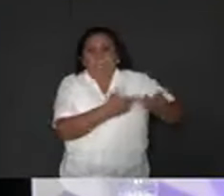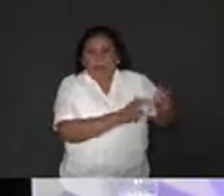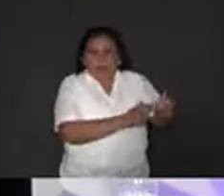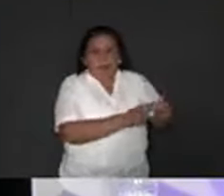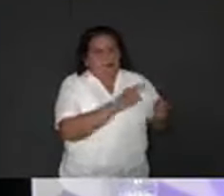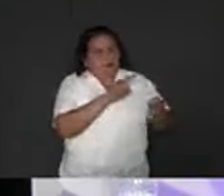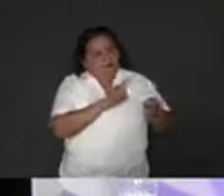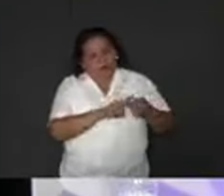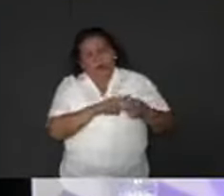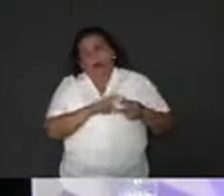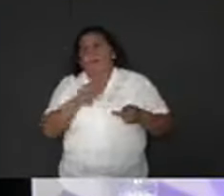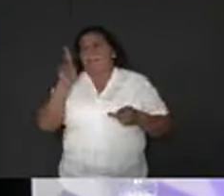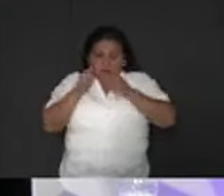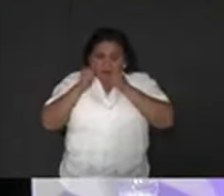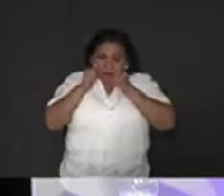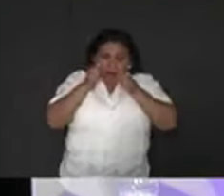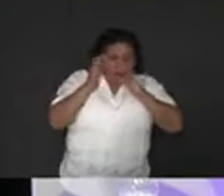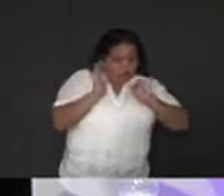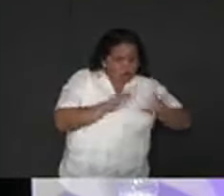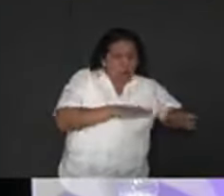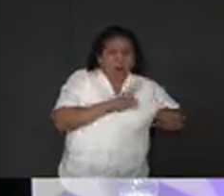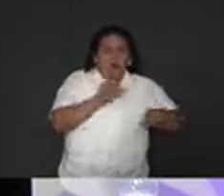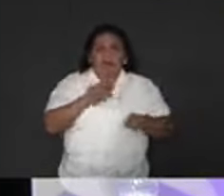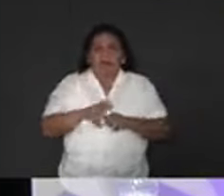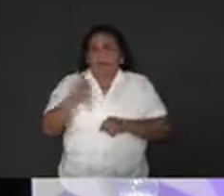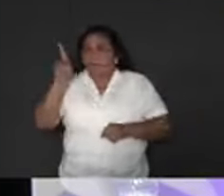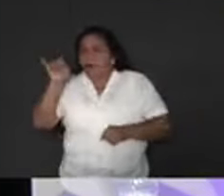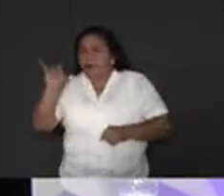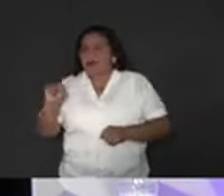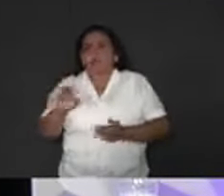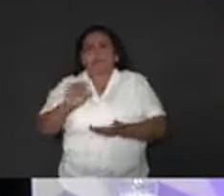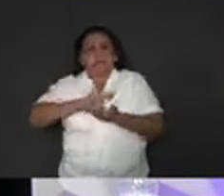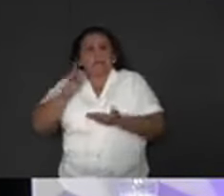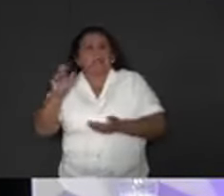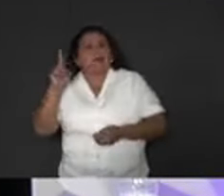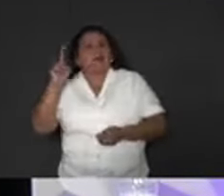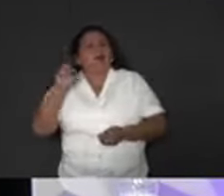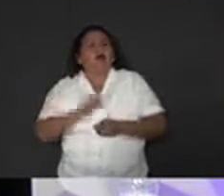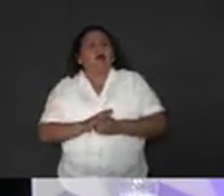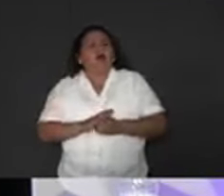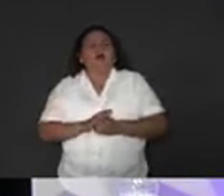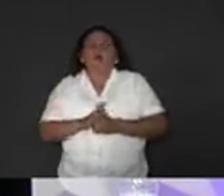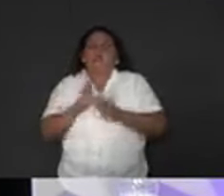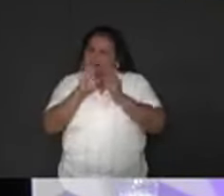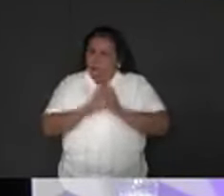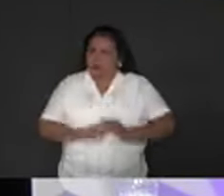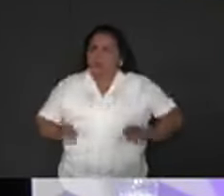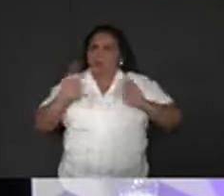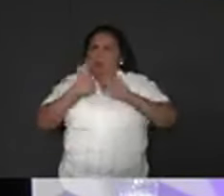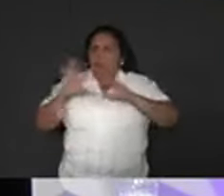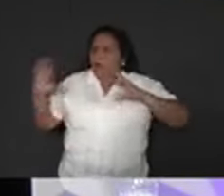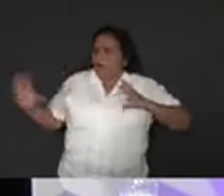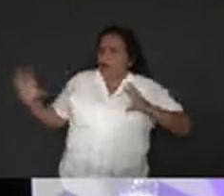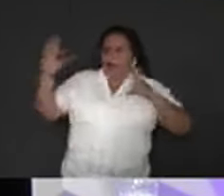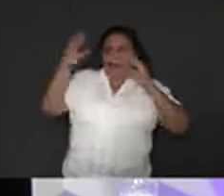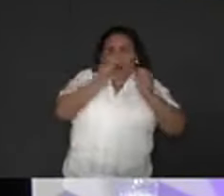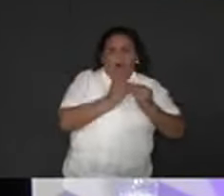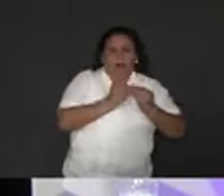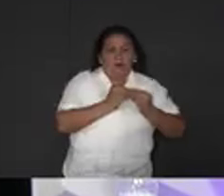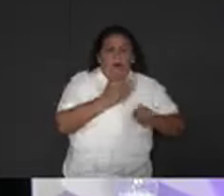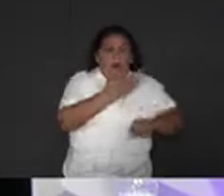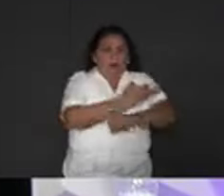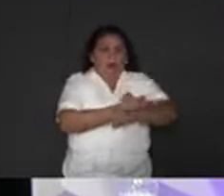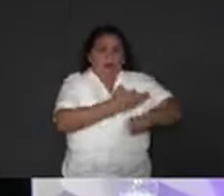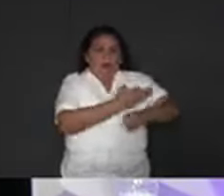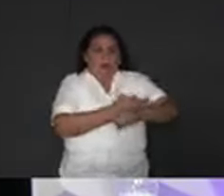tanto del PRI como del PAM. Yo le agradezco a muchos PRIistas de gran valía que se han unido, a la familia de don Víctor Cervera